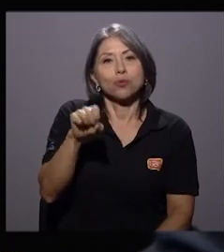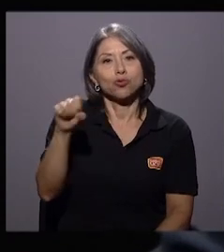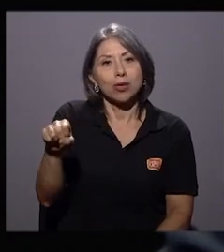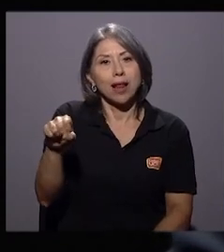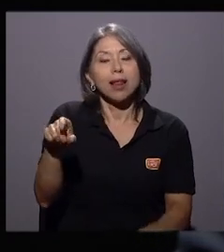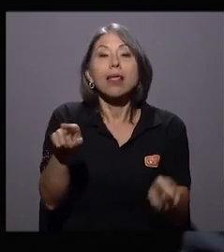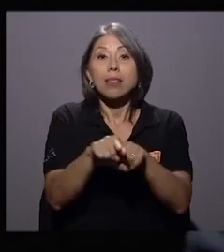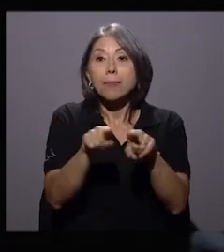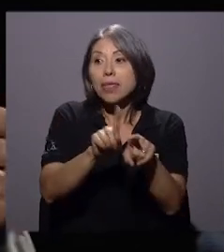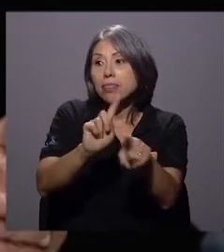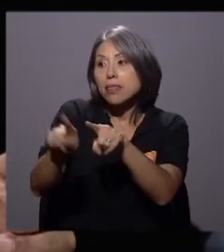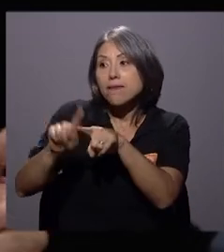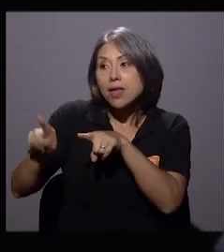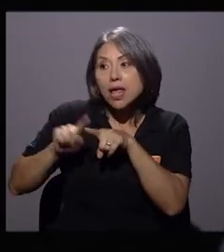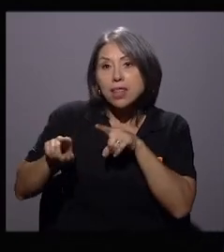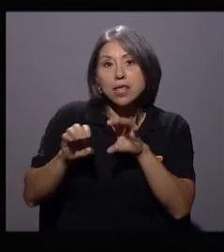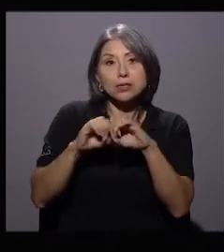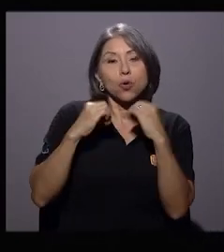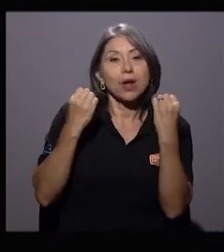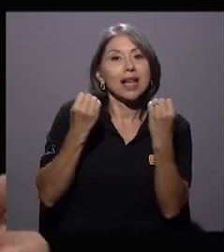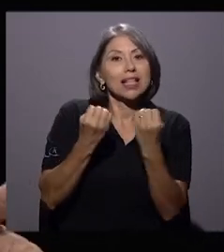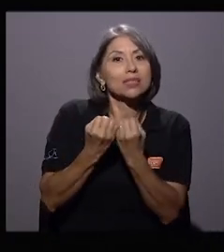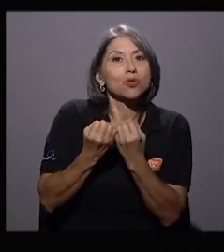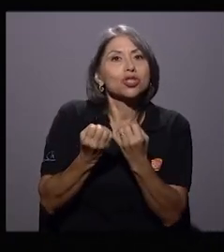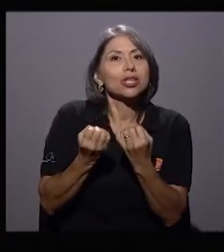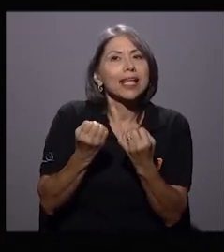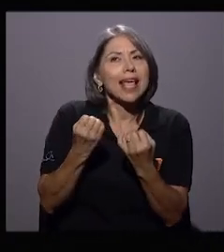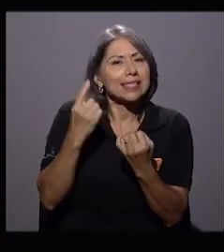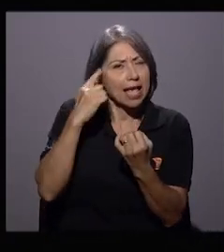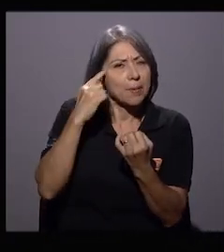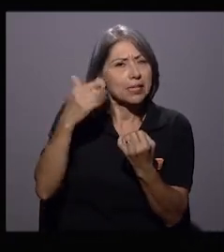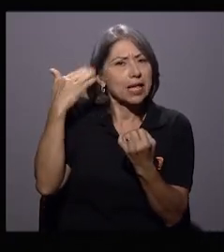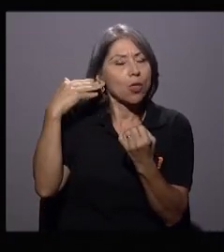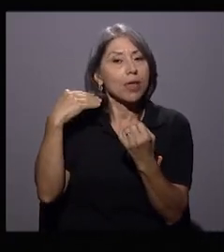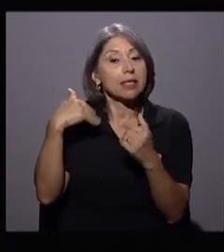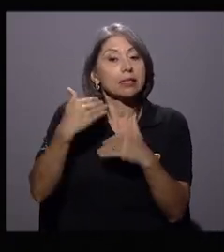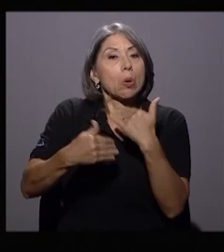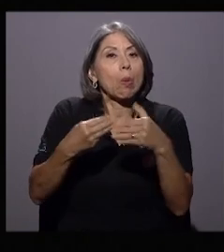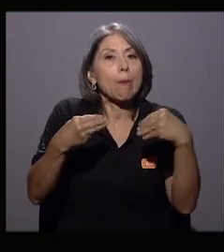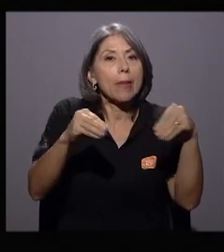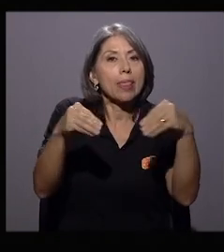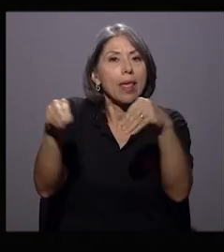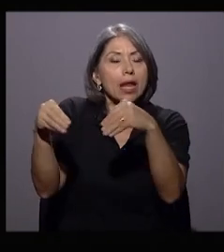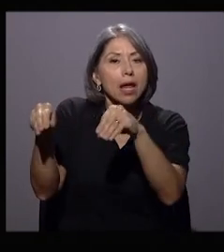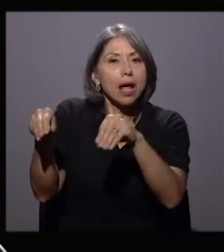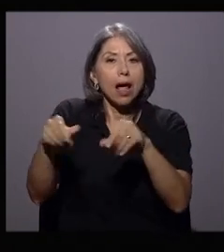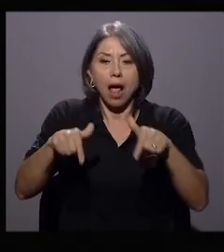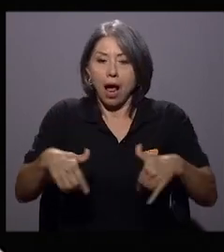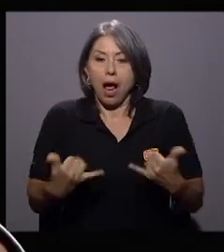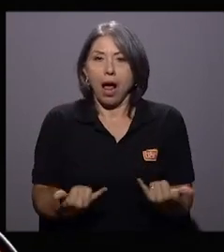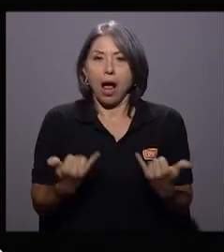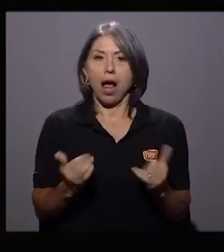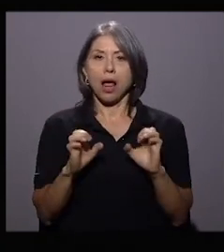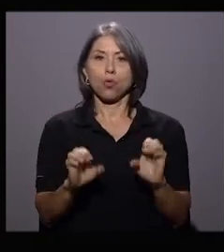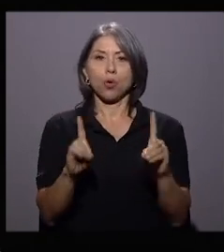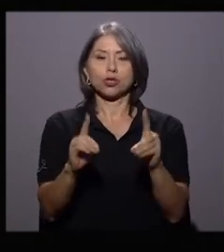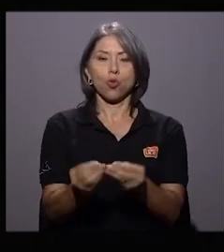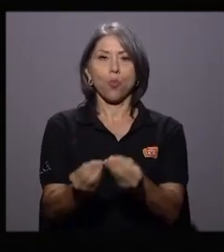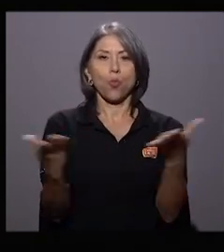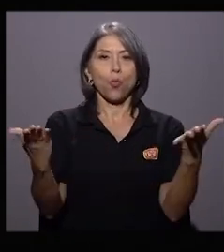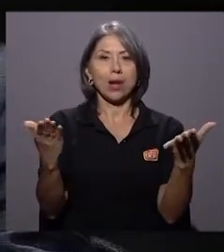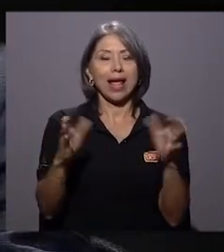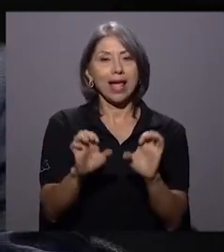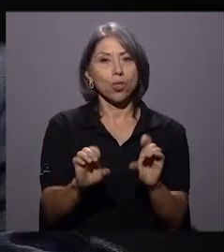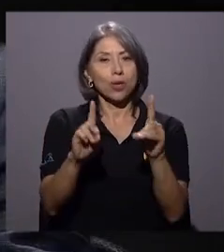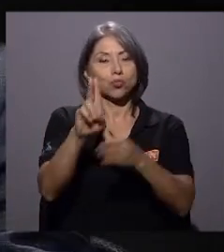organismos que de repente se han pensado en vender. Hoy por hoy la educación pública y por supuesto la universitaria